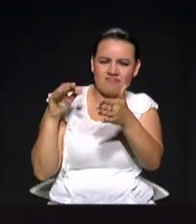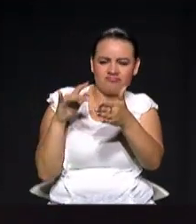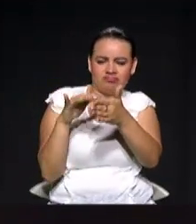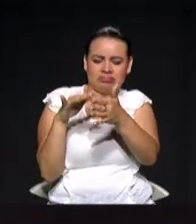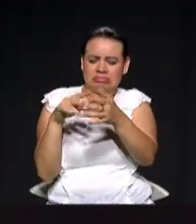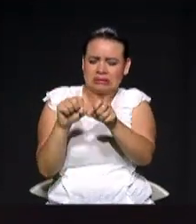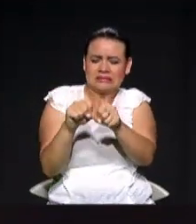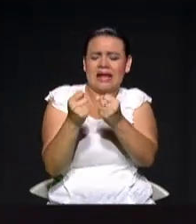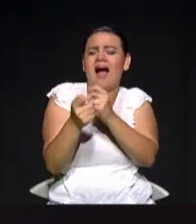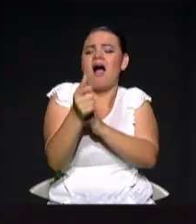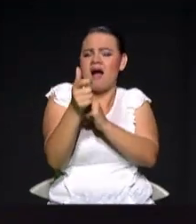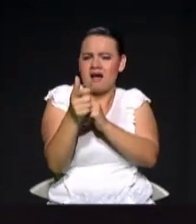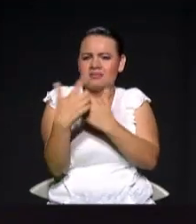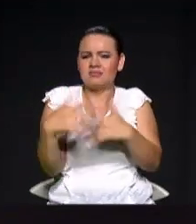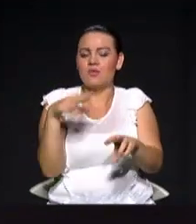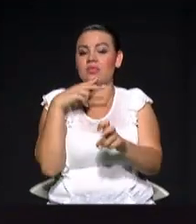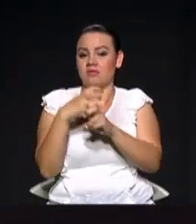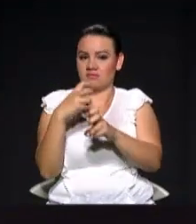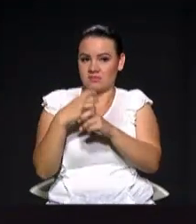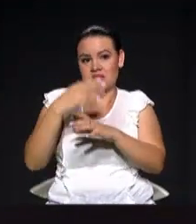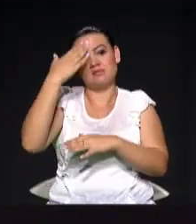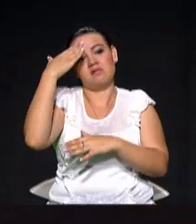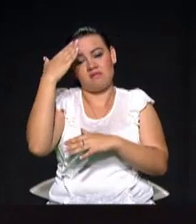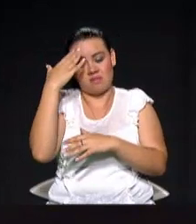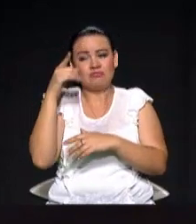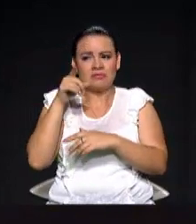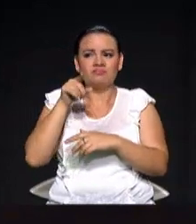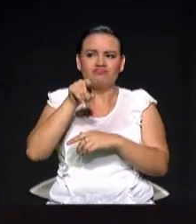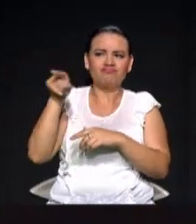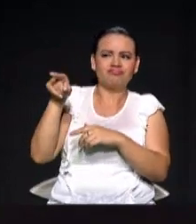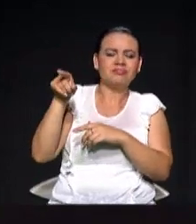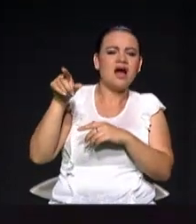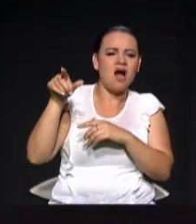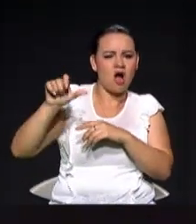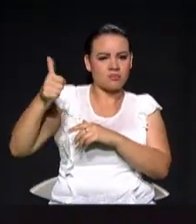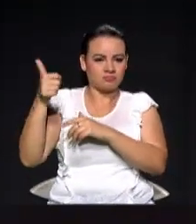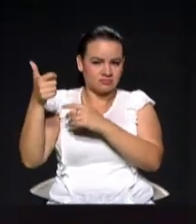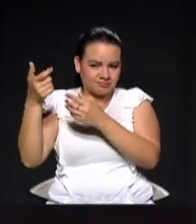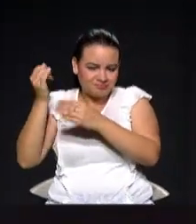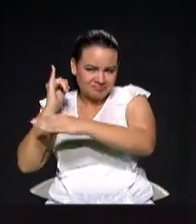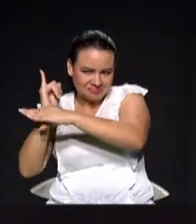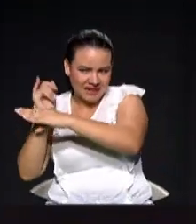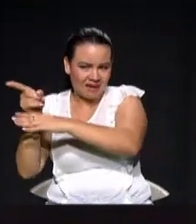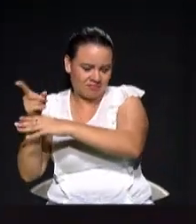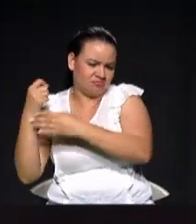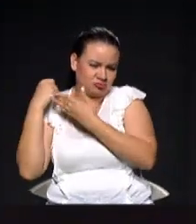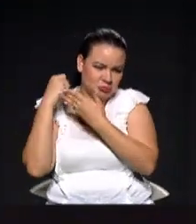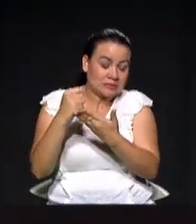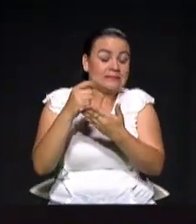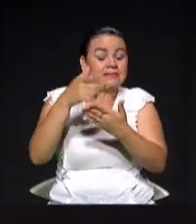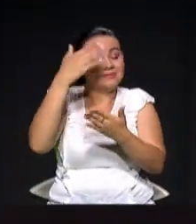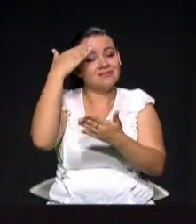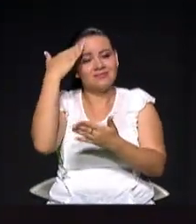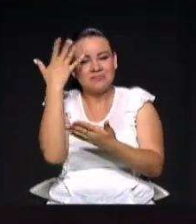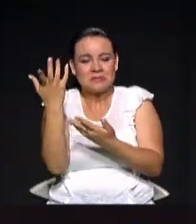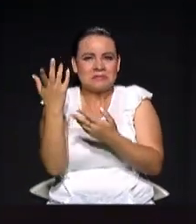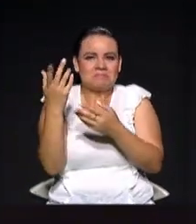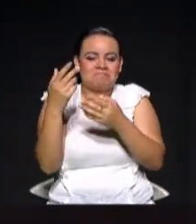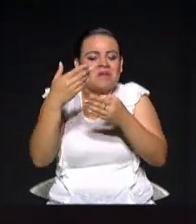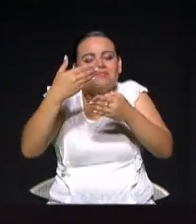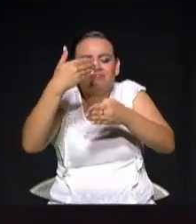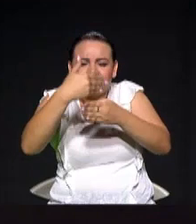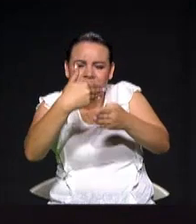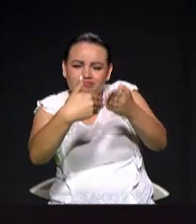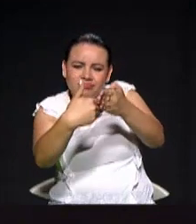carta de cobertura va a ayudar a reparar algunos de los daños que se han producido producto de